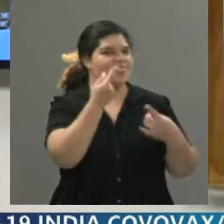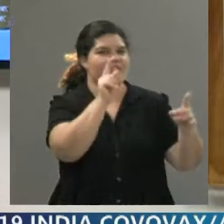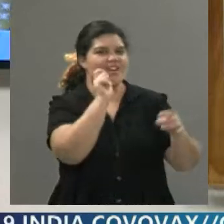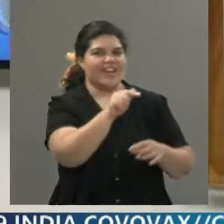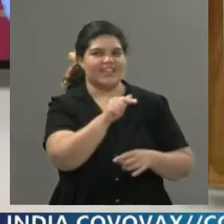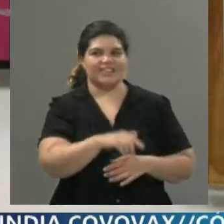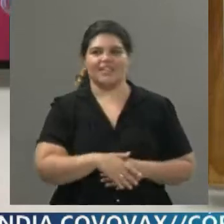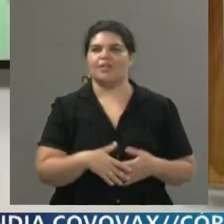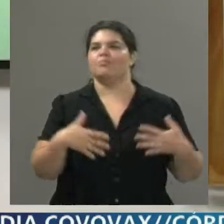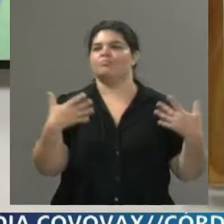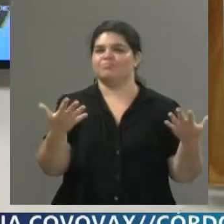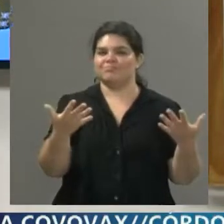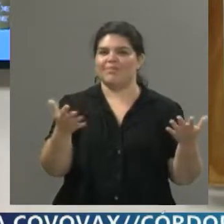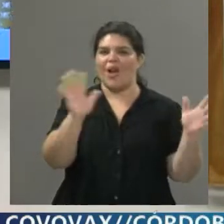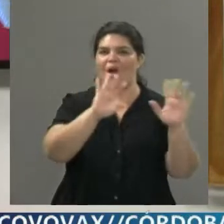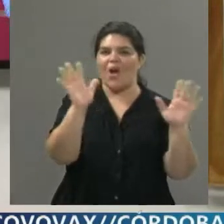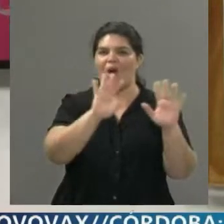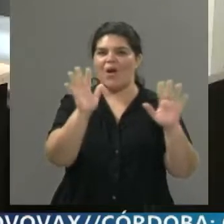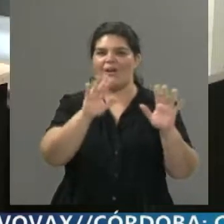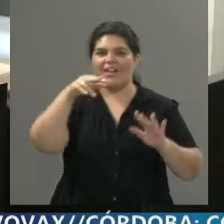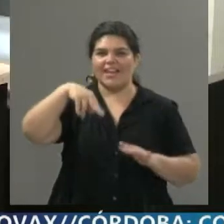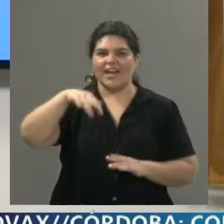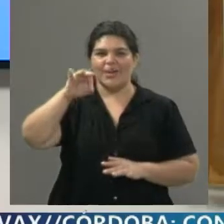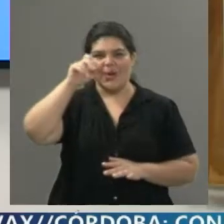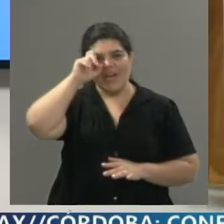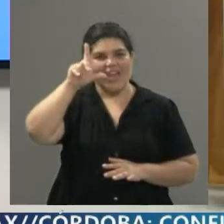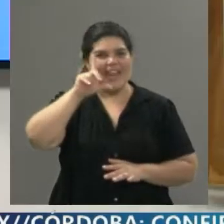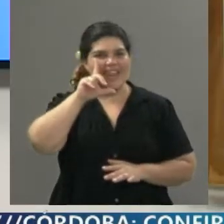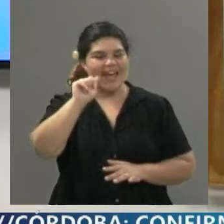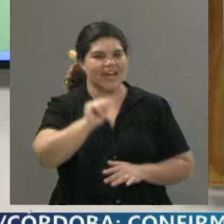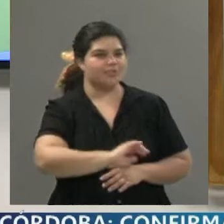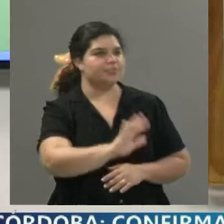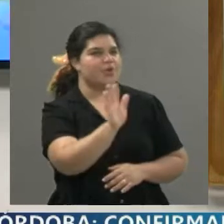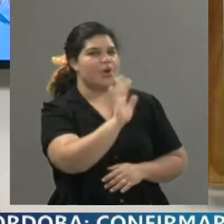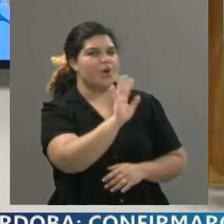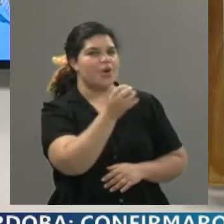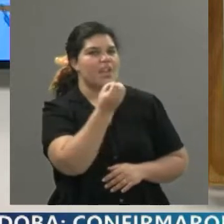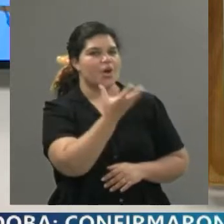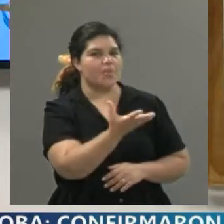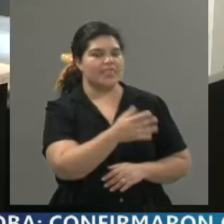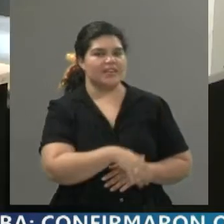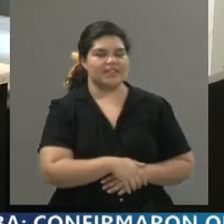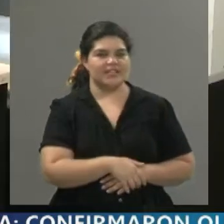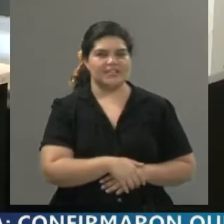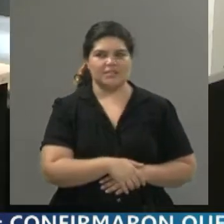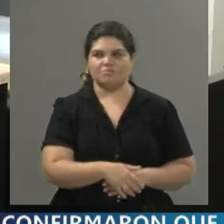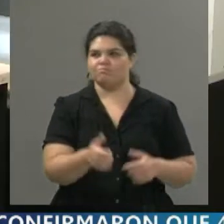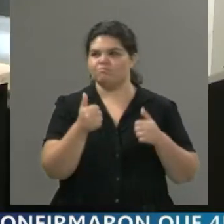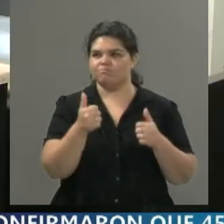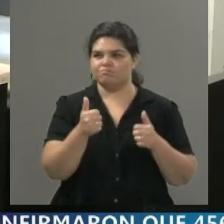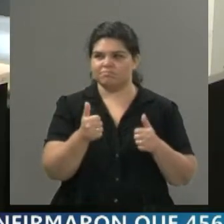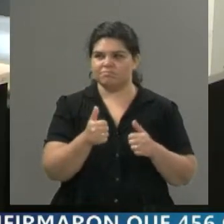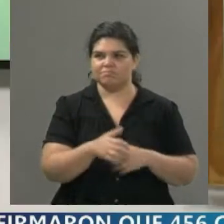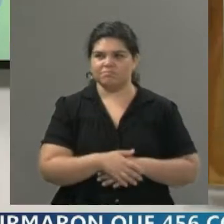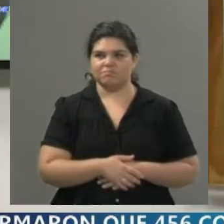Ahí está. Ahí está. Hola, Noe. Hola. ¿Cómo andan? Tiene cambi... Totalmente cambiada.